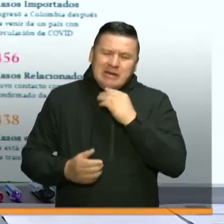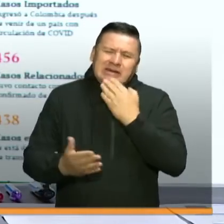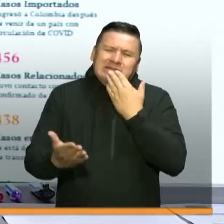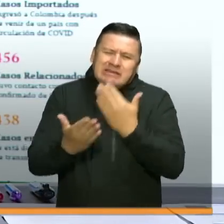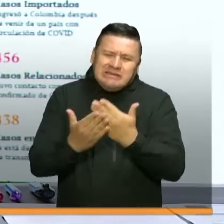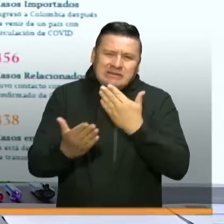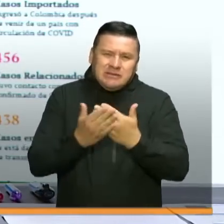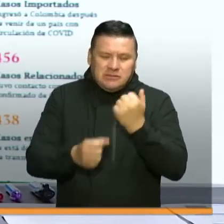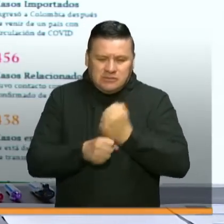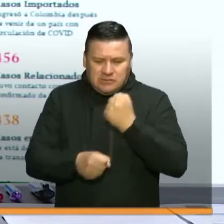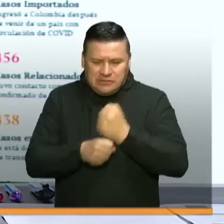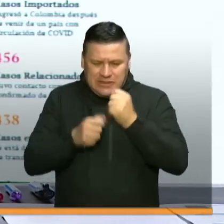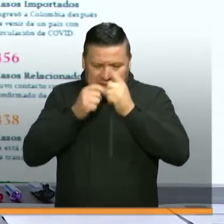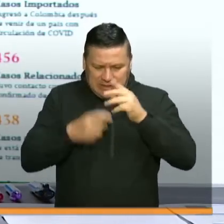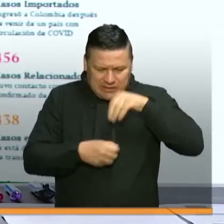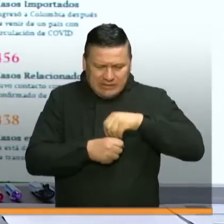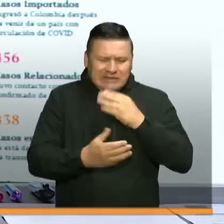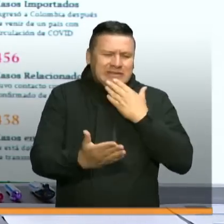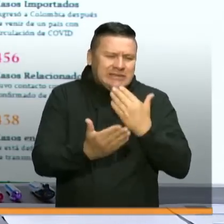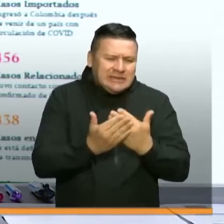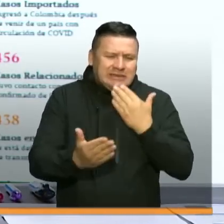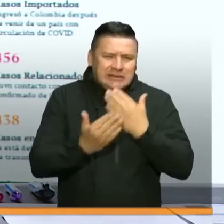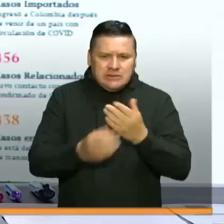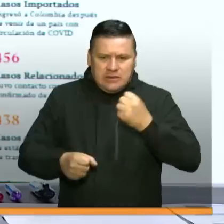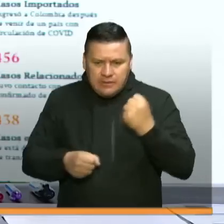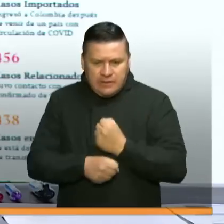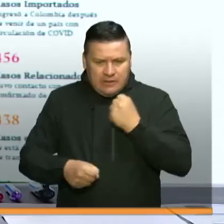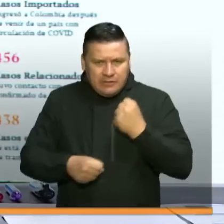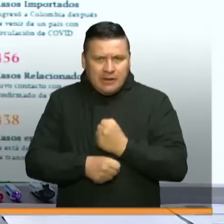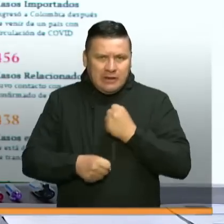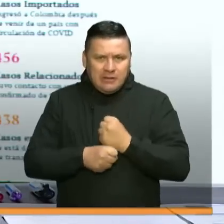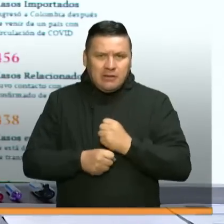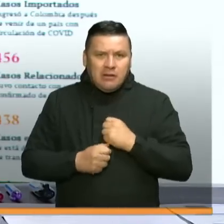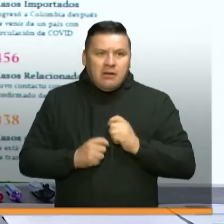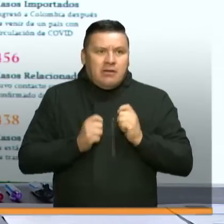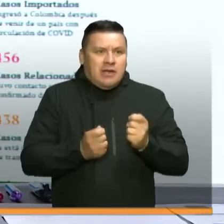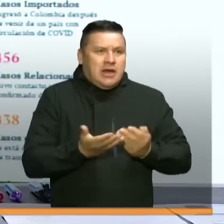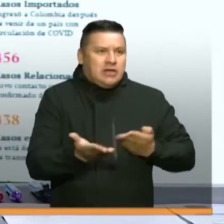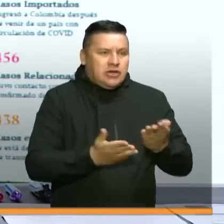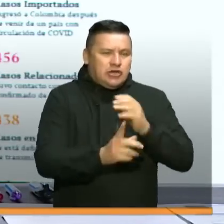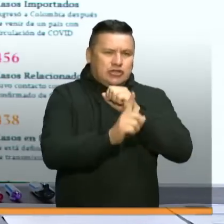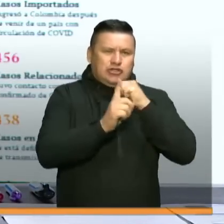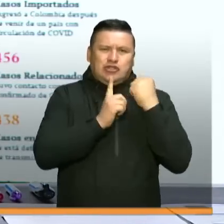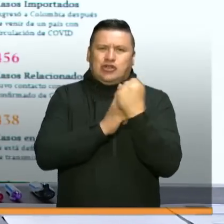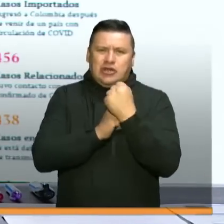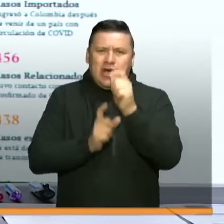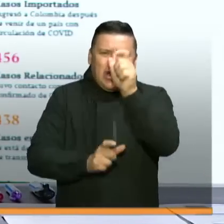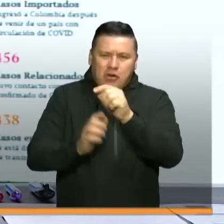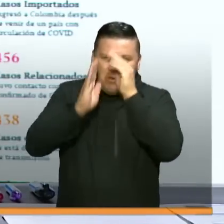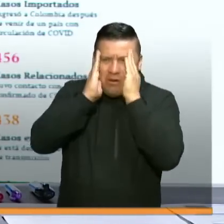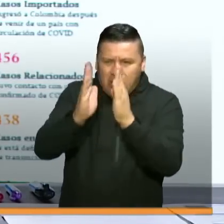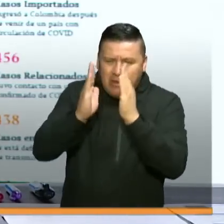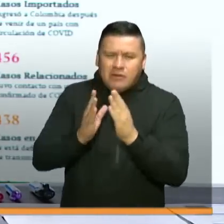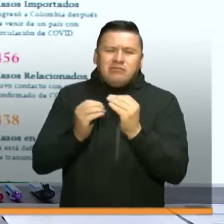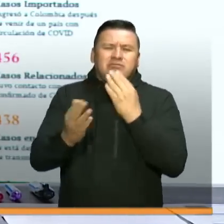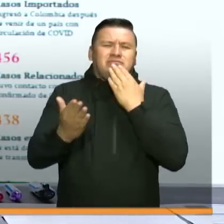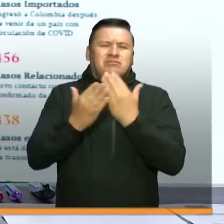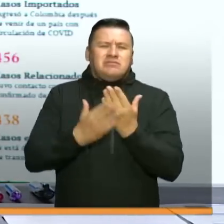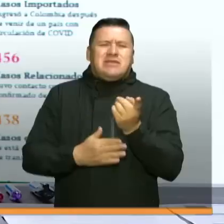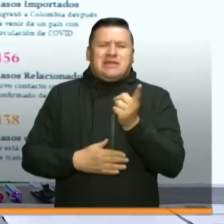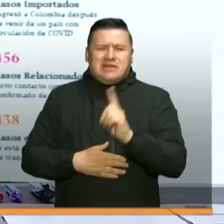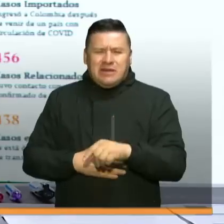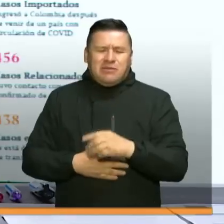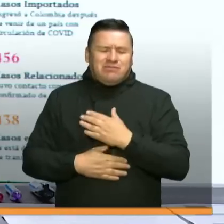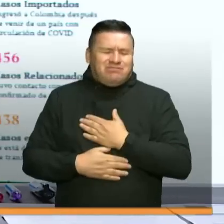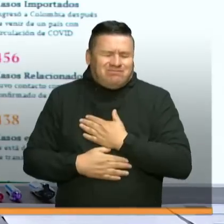Agradecerle a los funcionarios del Estado que están trabajando para llegar con los servicios sociales y atender a tantas poblaciones. Agradecerle también